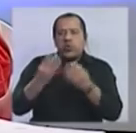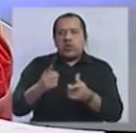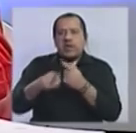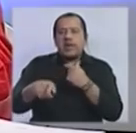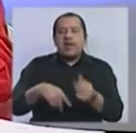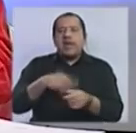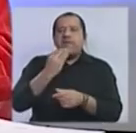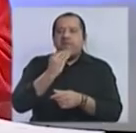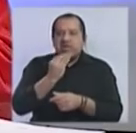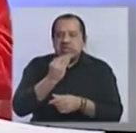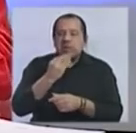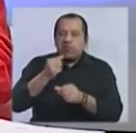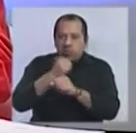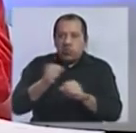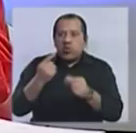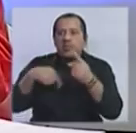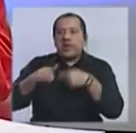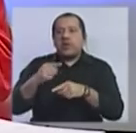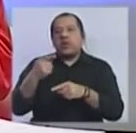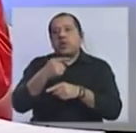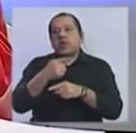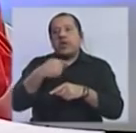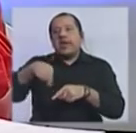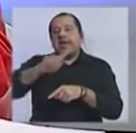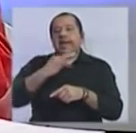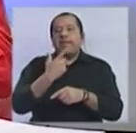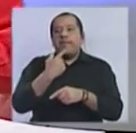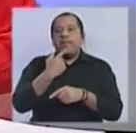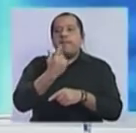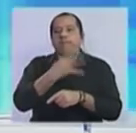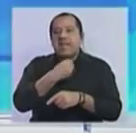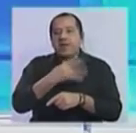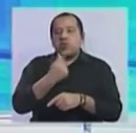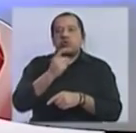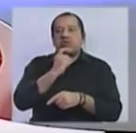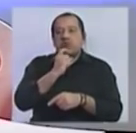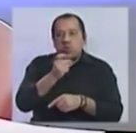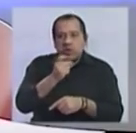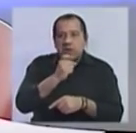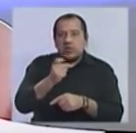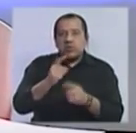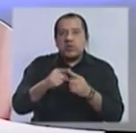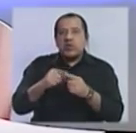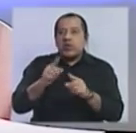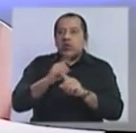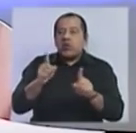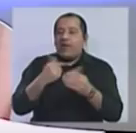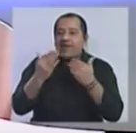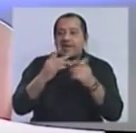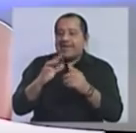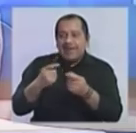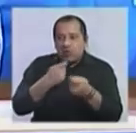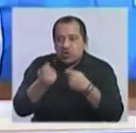lo logró, pero claro, la oposición eran blancos y colorados nada más, no había que negociar con tres partidos más